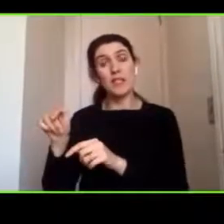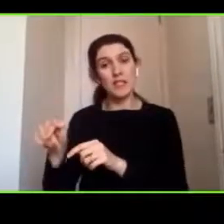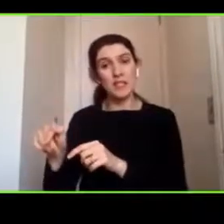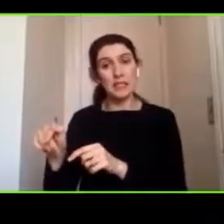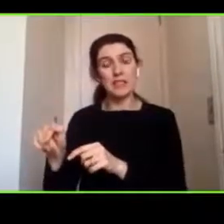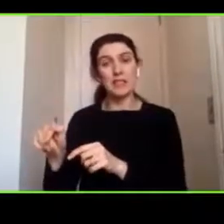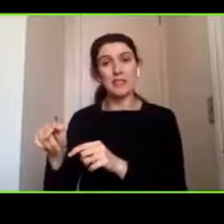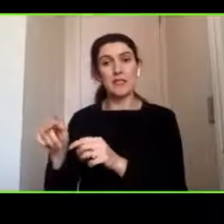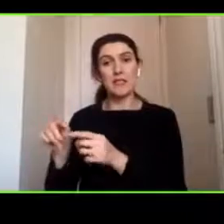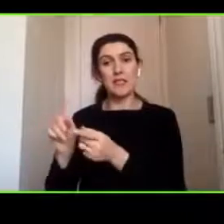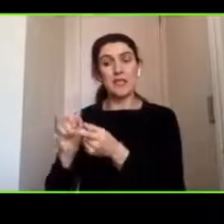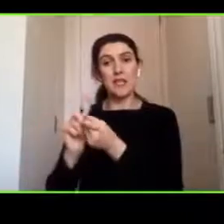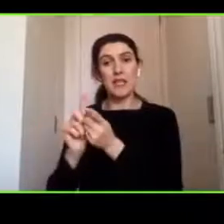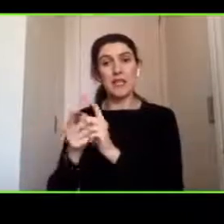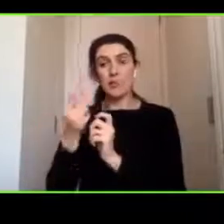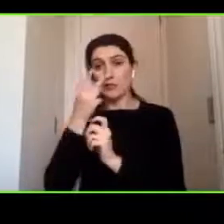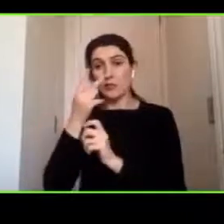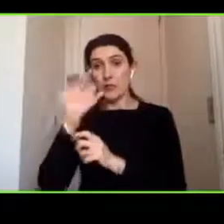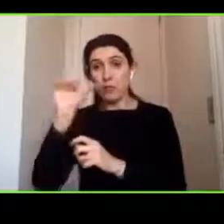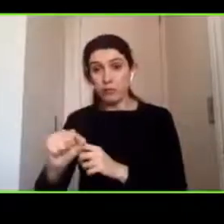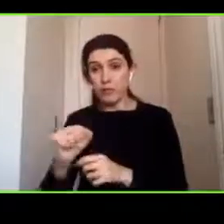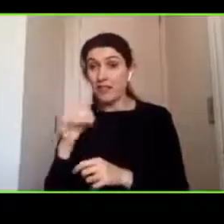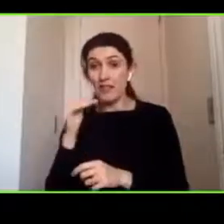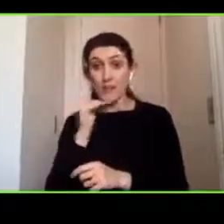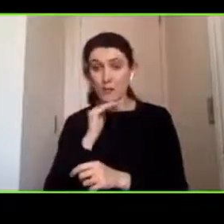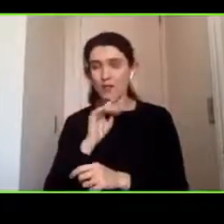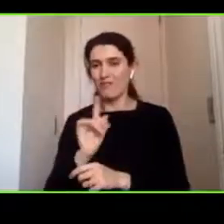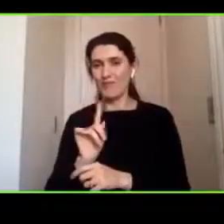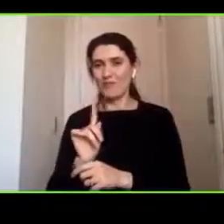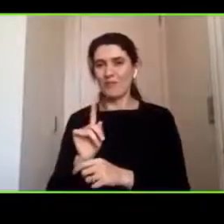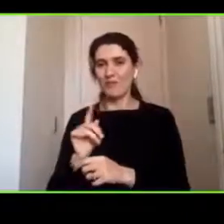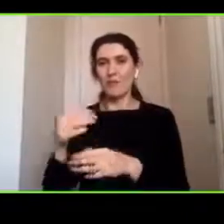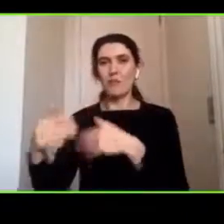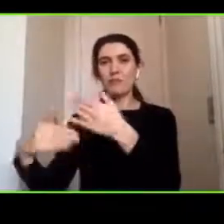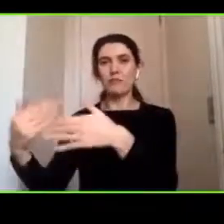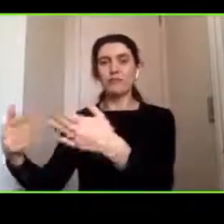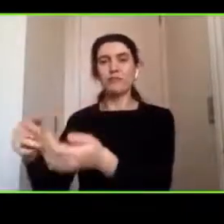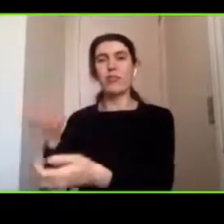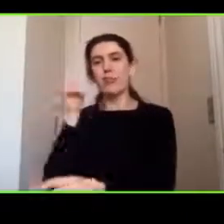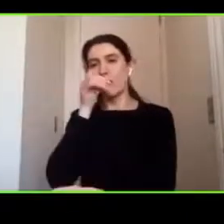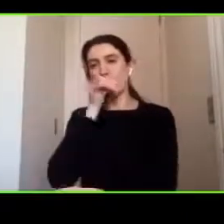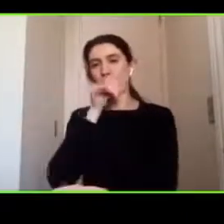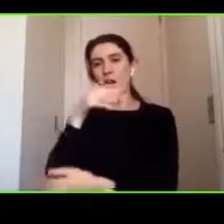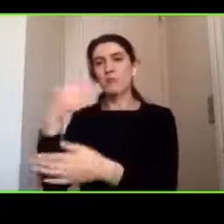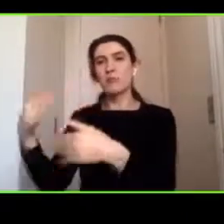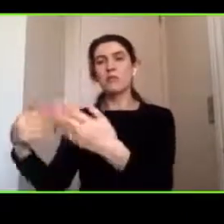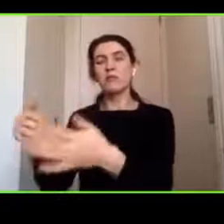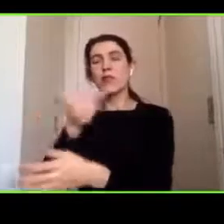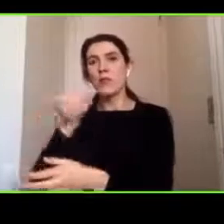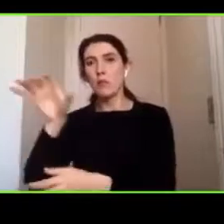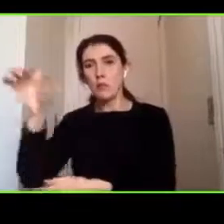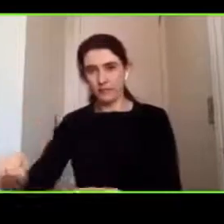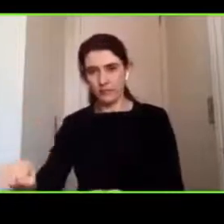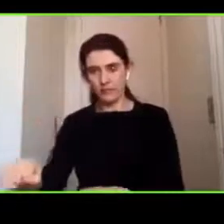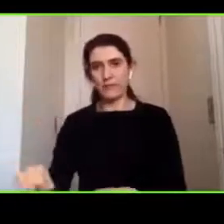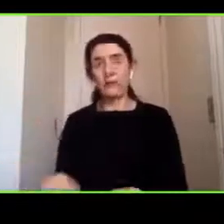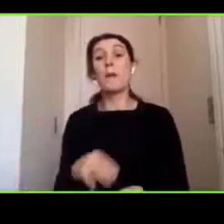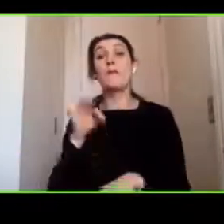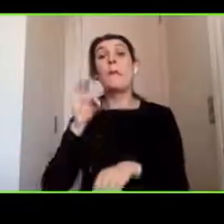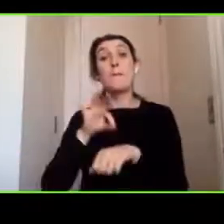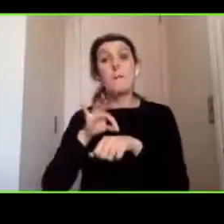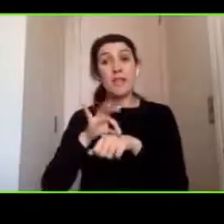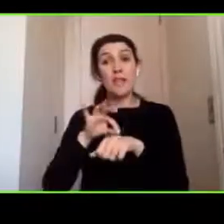no se ven inmediatamente. Por eso es que como médico nuestra obligación es estar al tanto